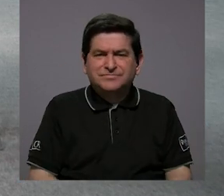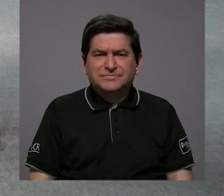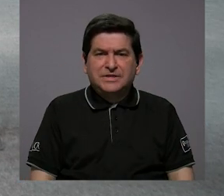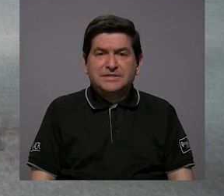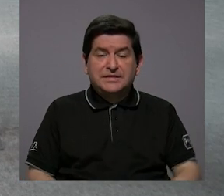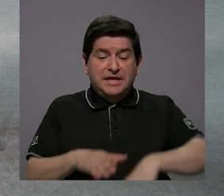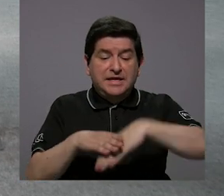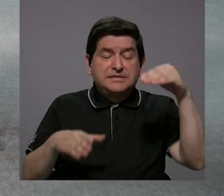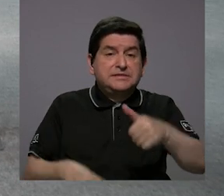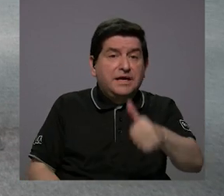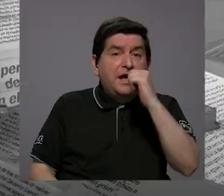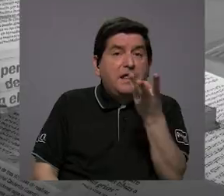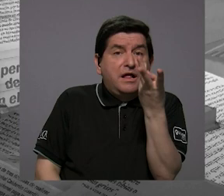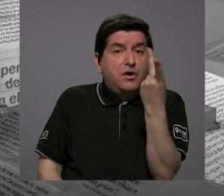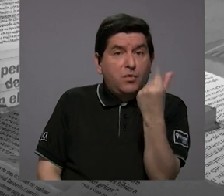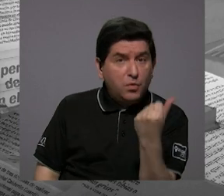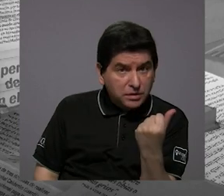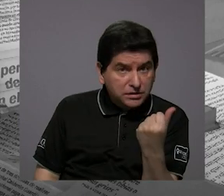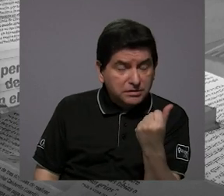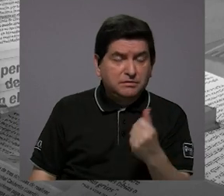que se está extrayendo,